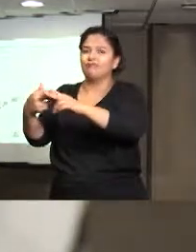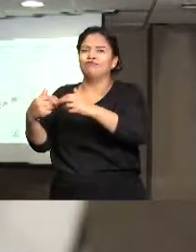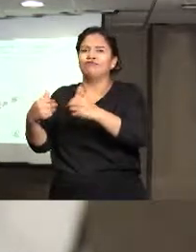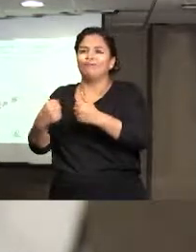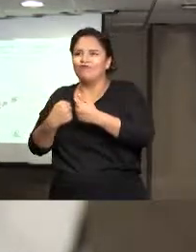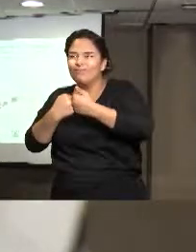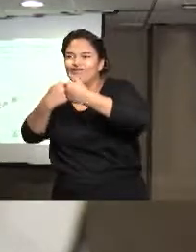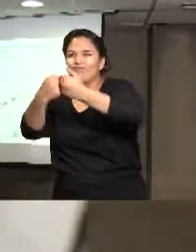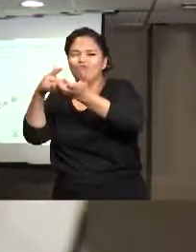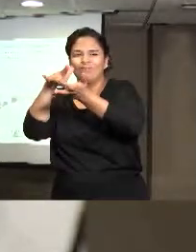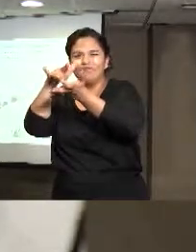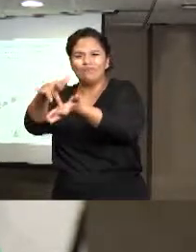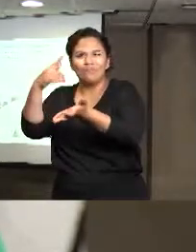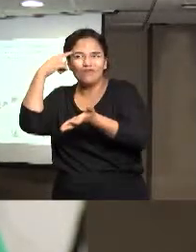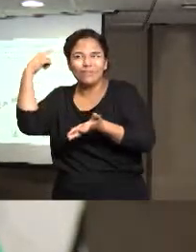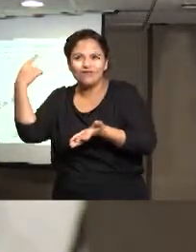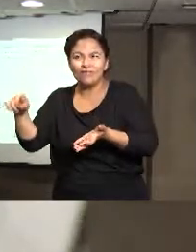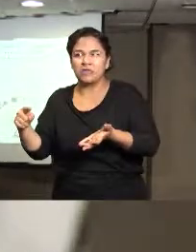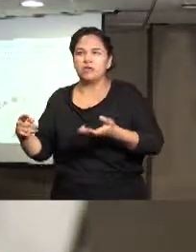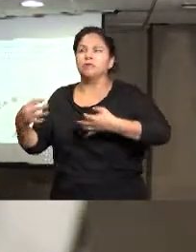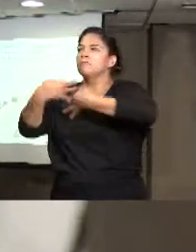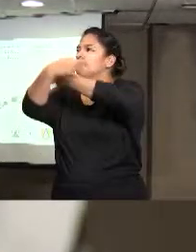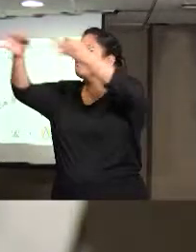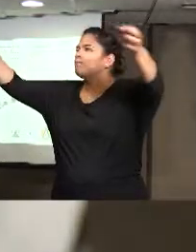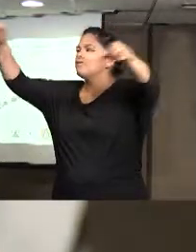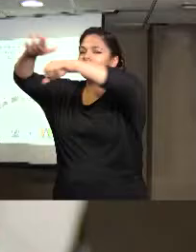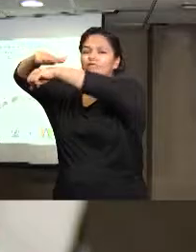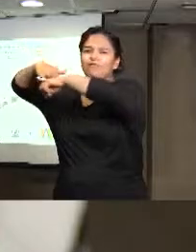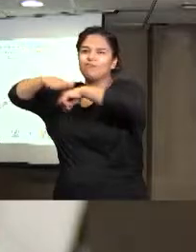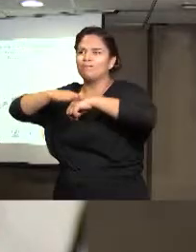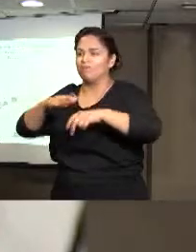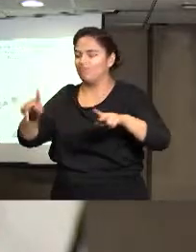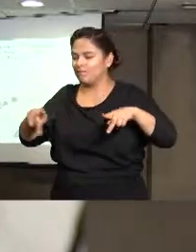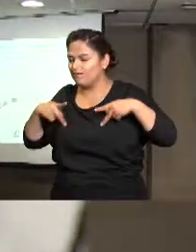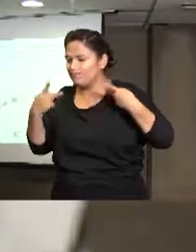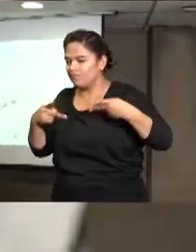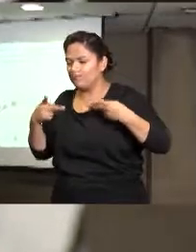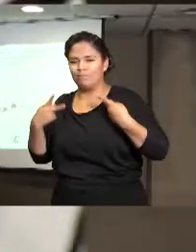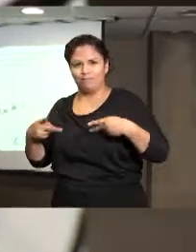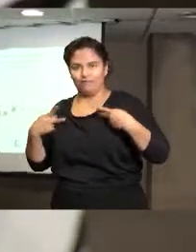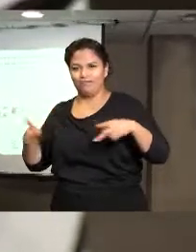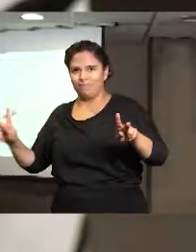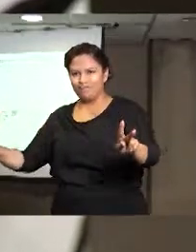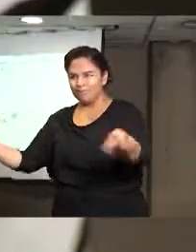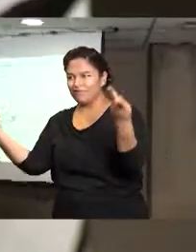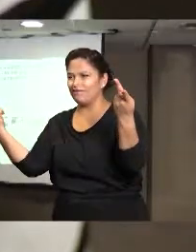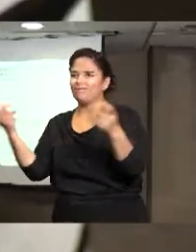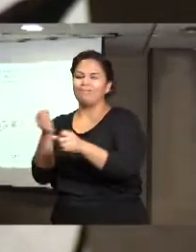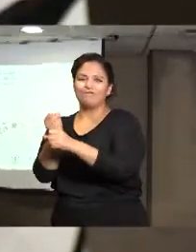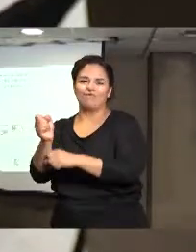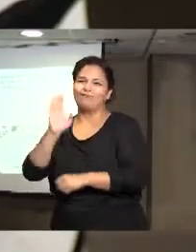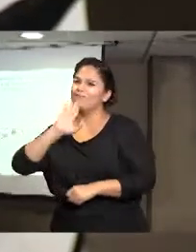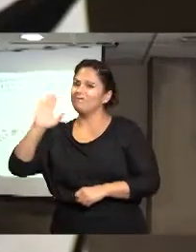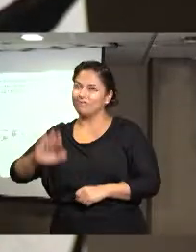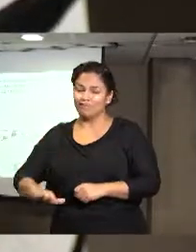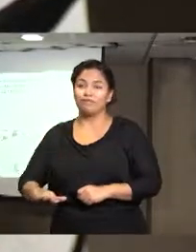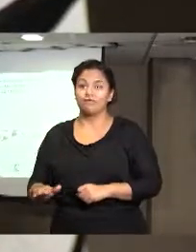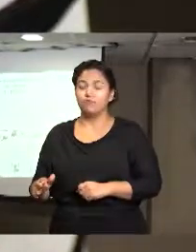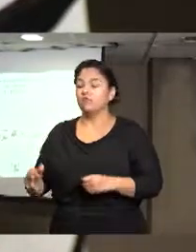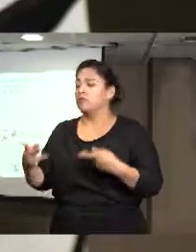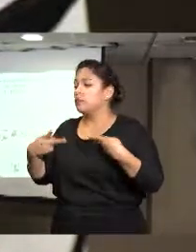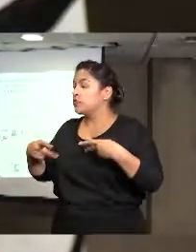acciones para hacer visible este delito, para brindarles a las familias de nuestros agremiados y a sus